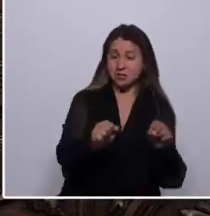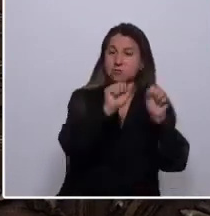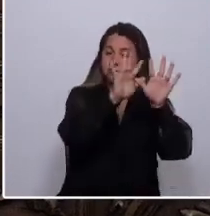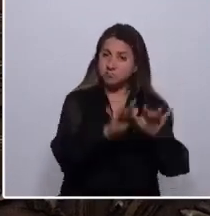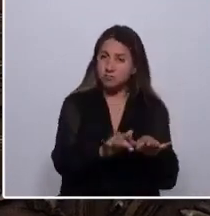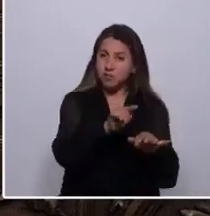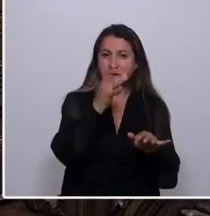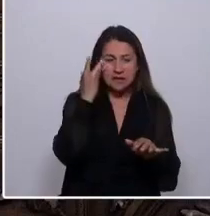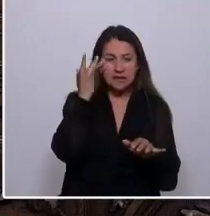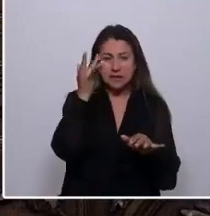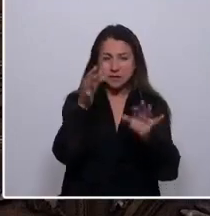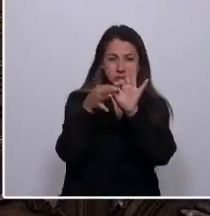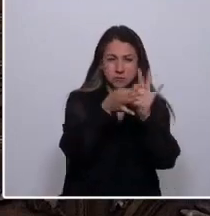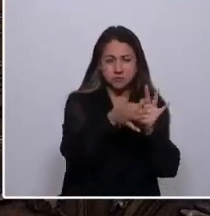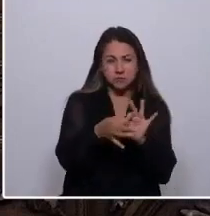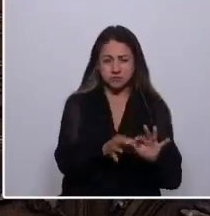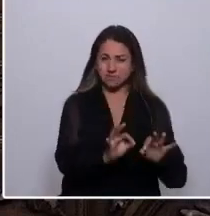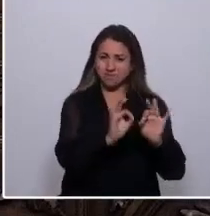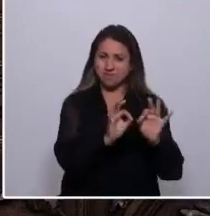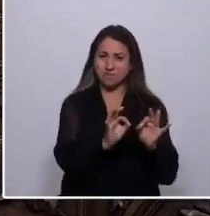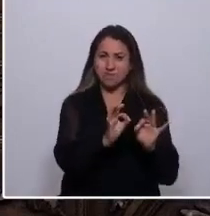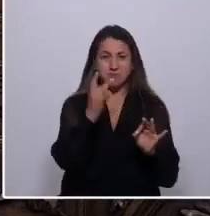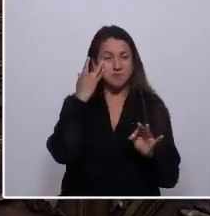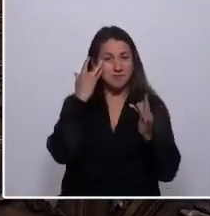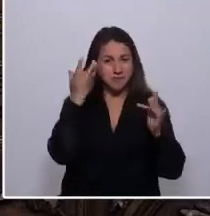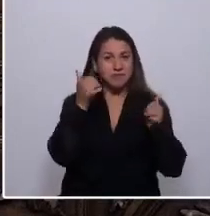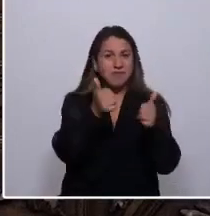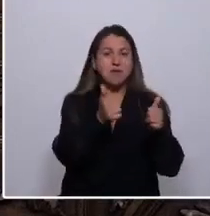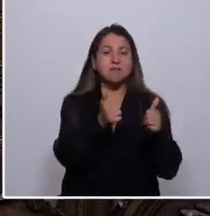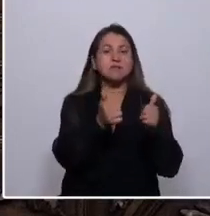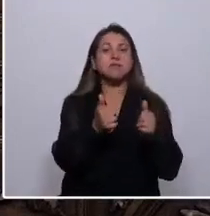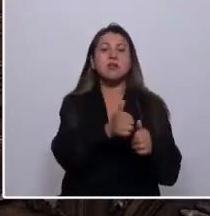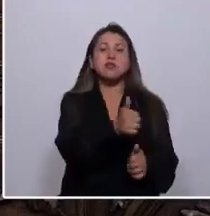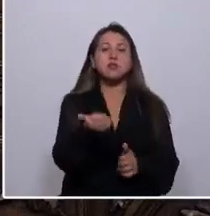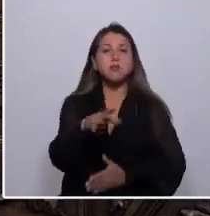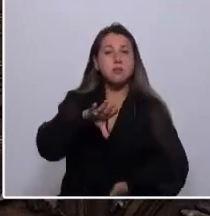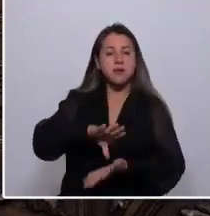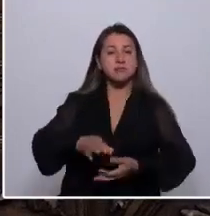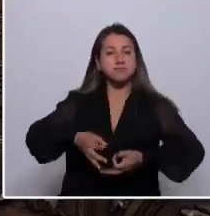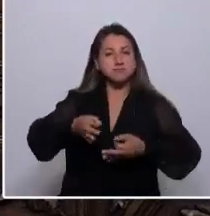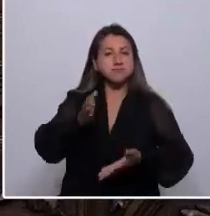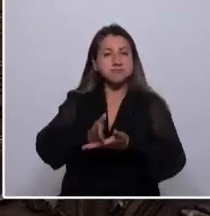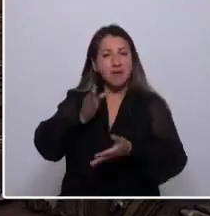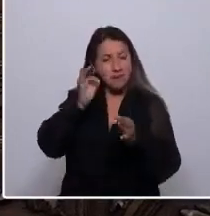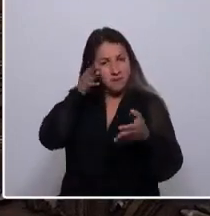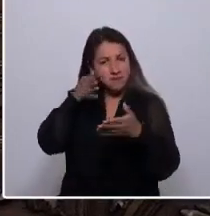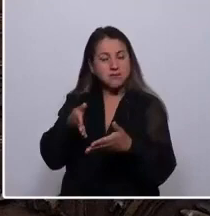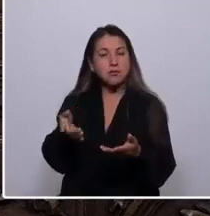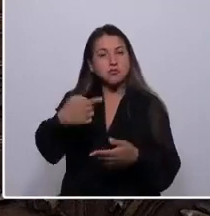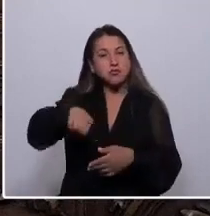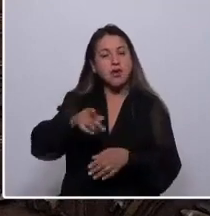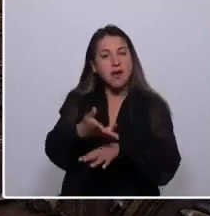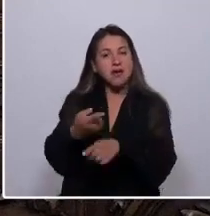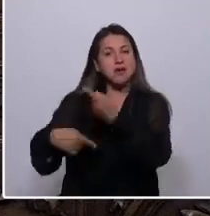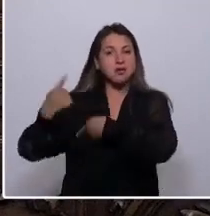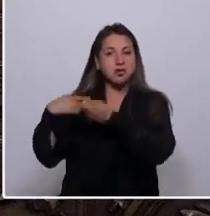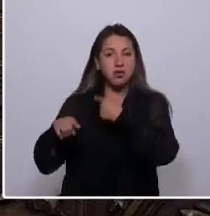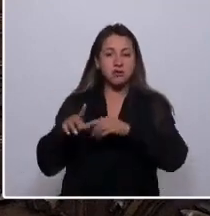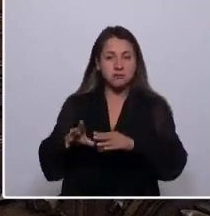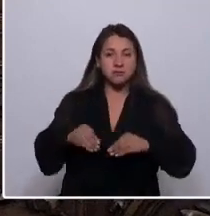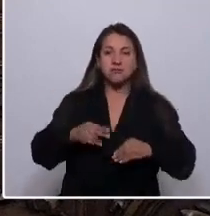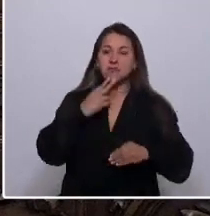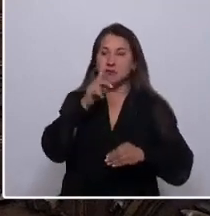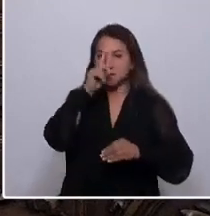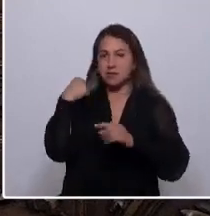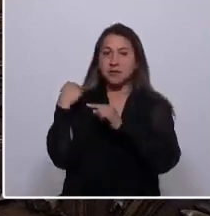inteligente, prudente y sensatamente para un país concreto, específico, con su historia, realidad, tradiciones,